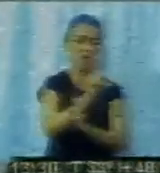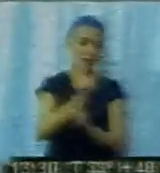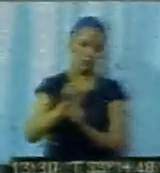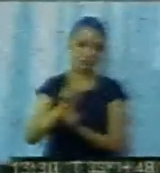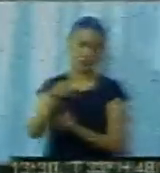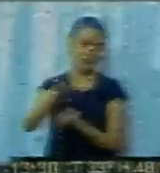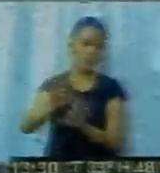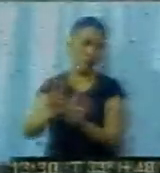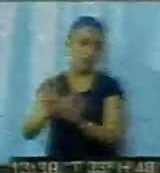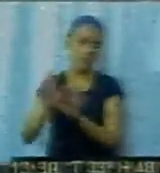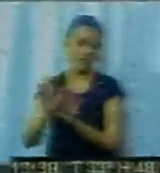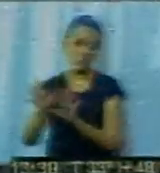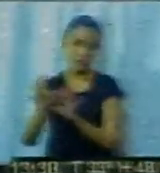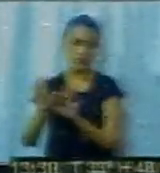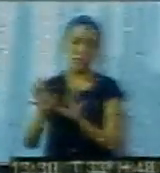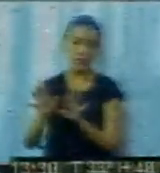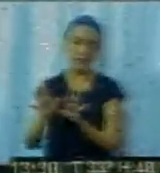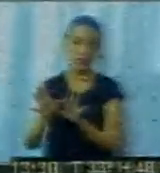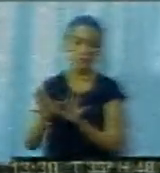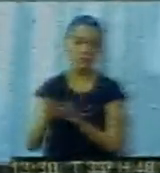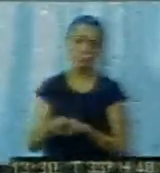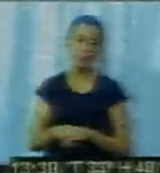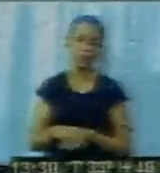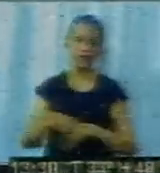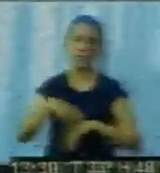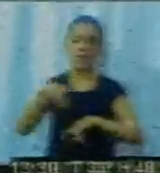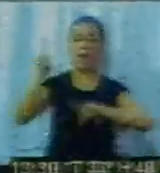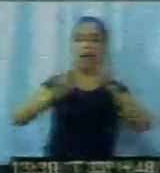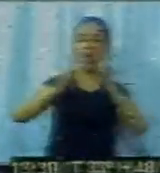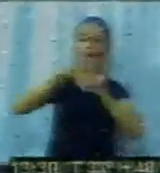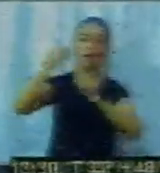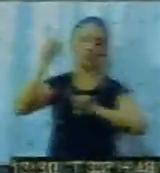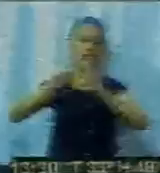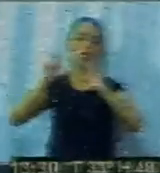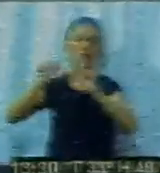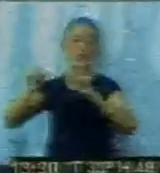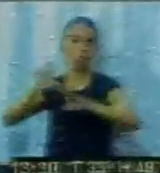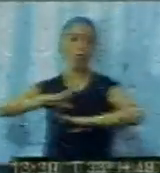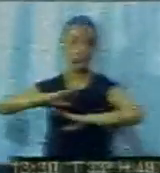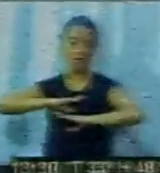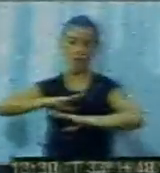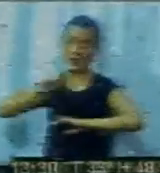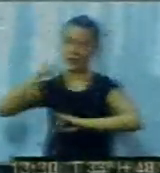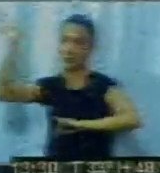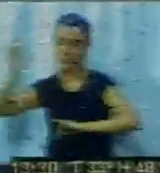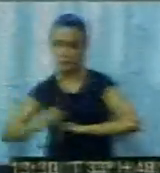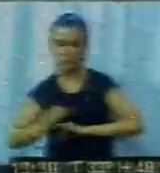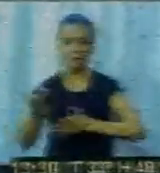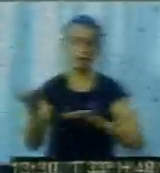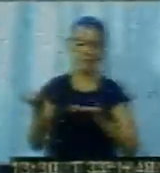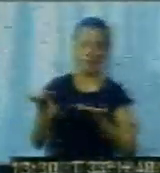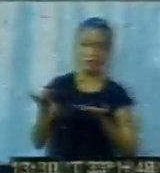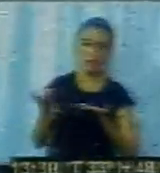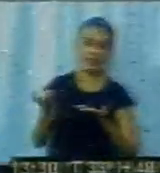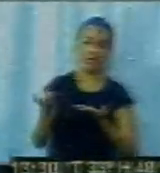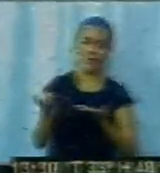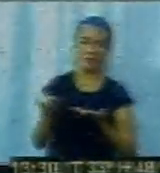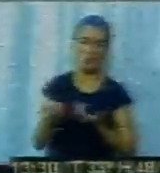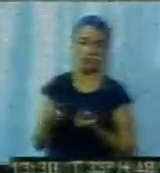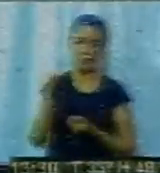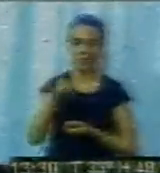por ahí hay profesores que están en otra área que se pueden sumar acá, y de acá